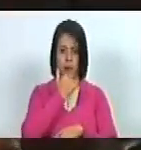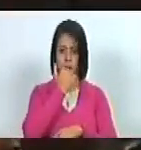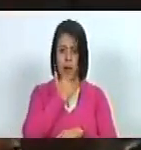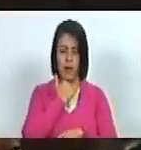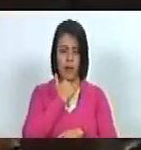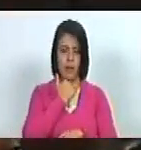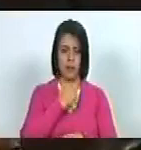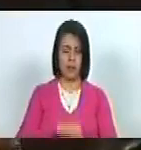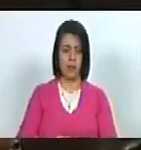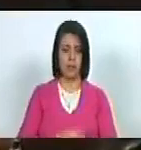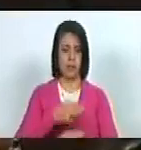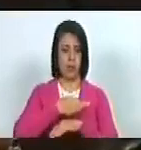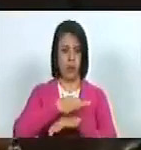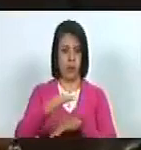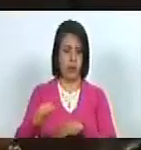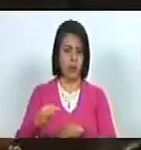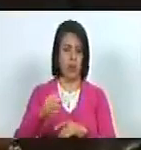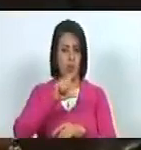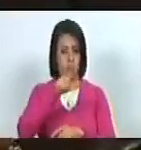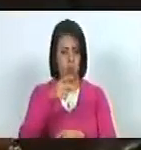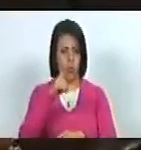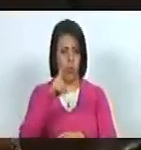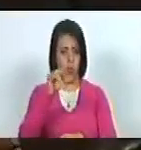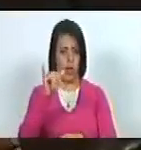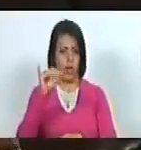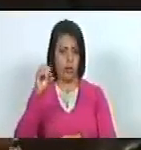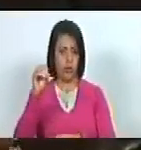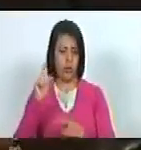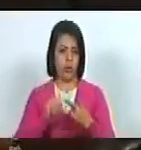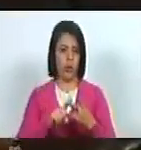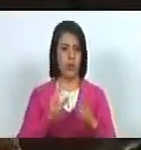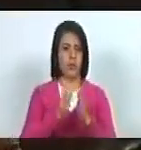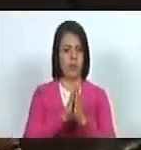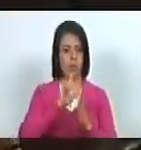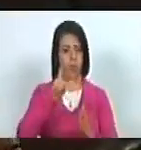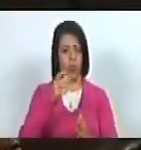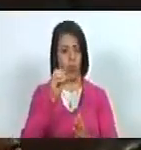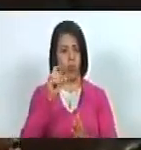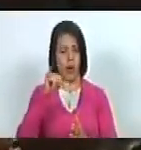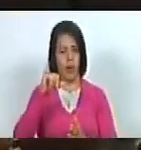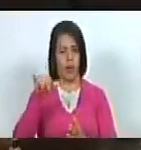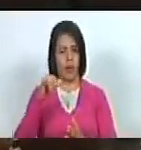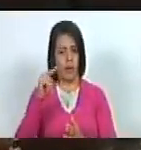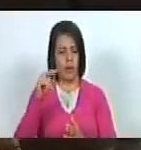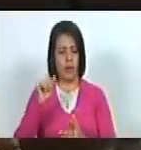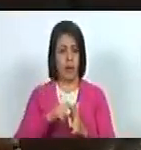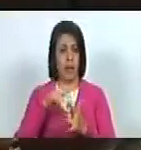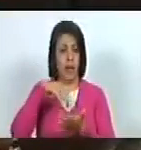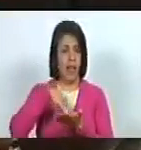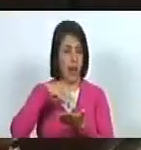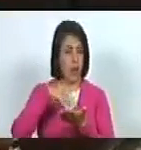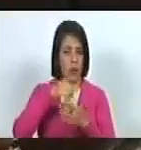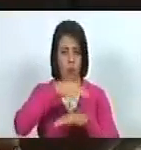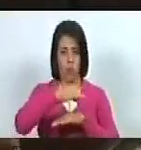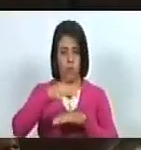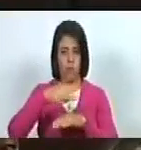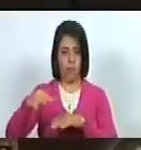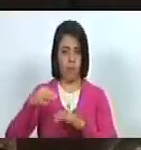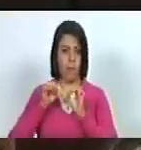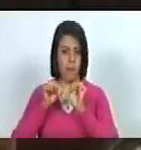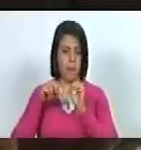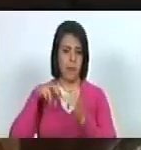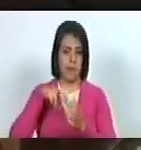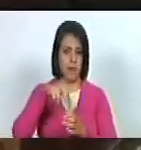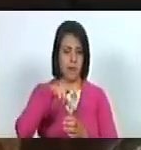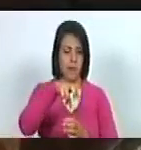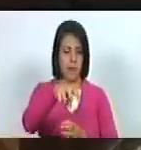los municipios de Los Huayos Huacara San Joaquín y de Vivarra el estado Carabobo continuando